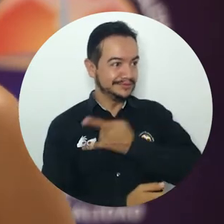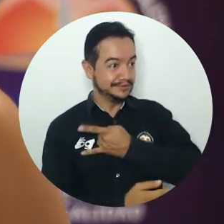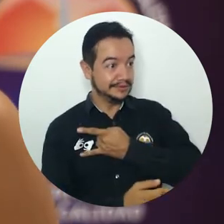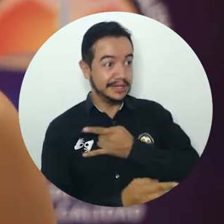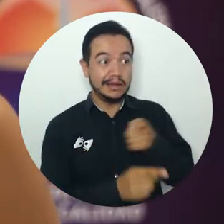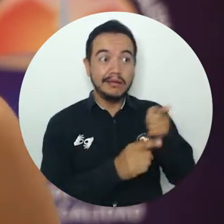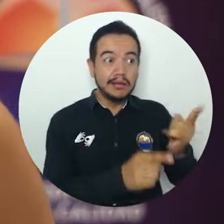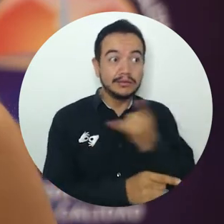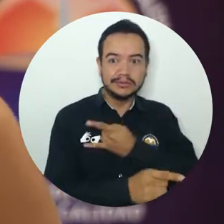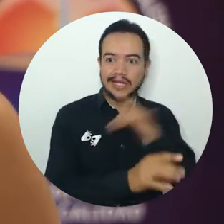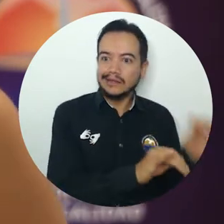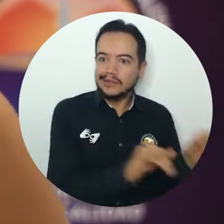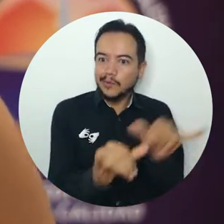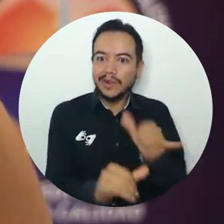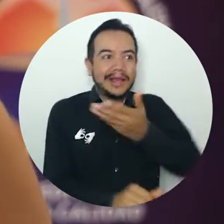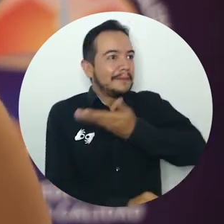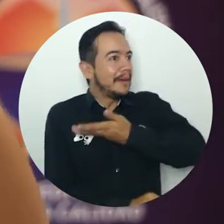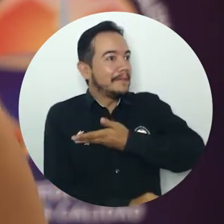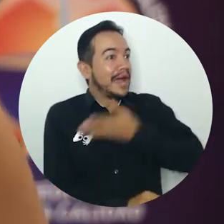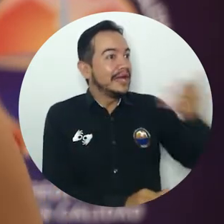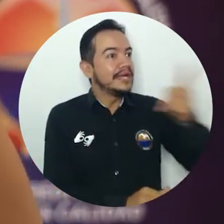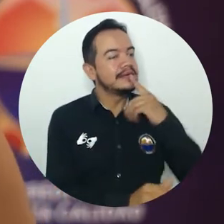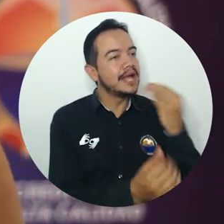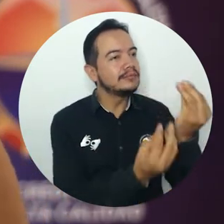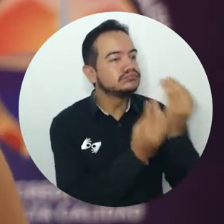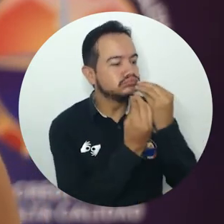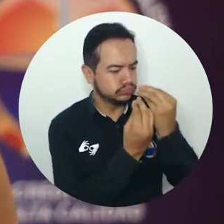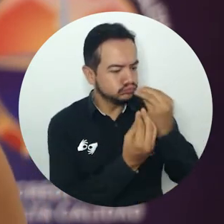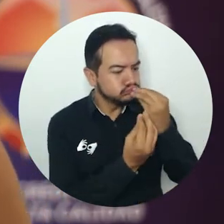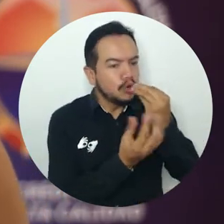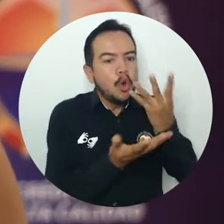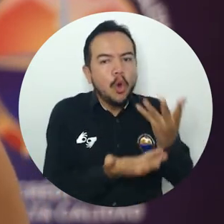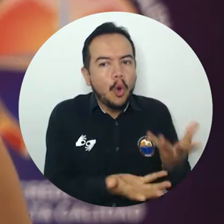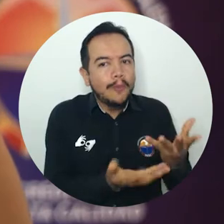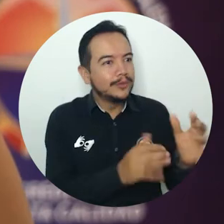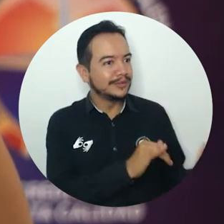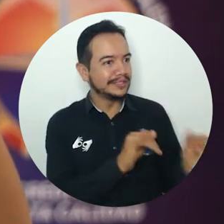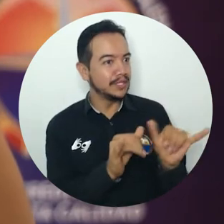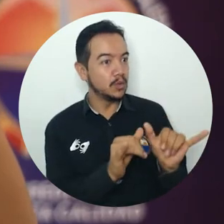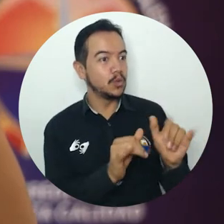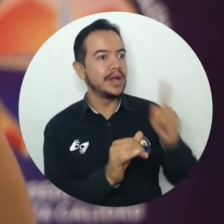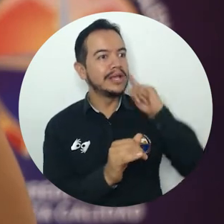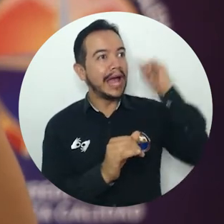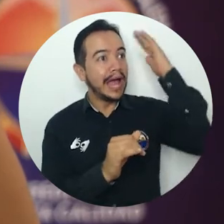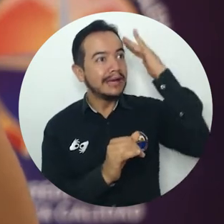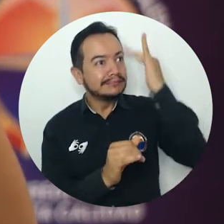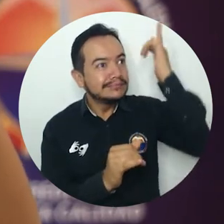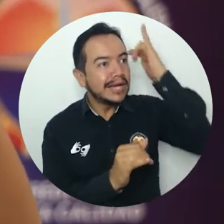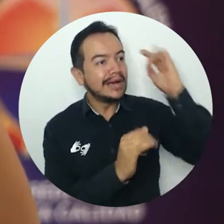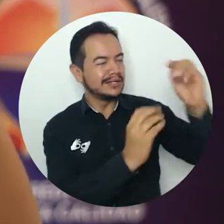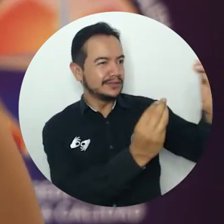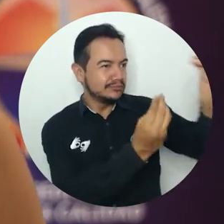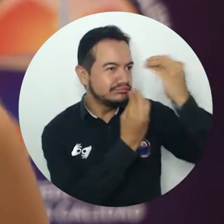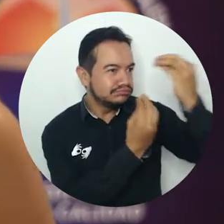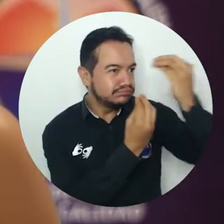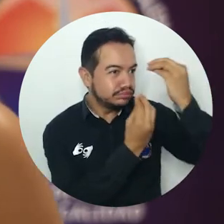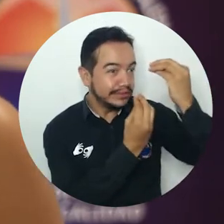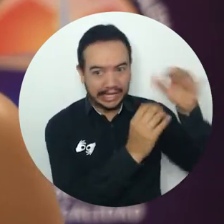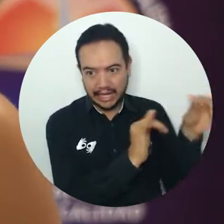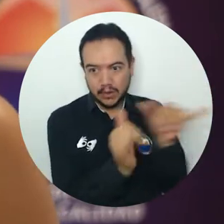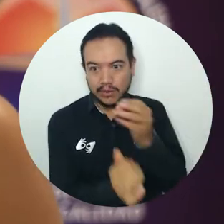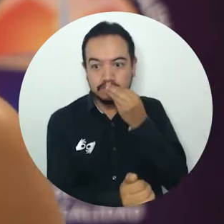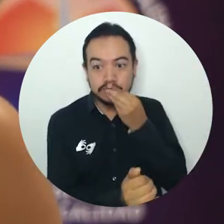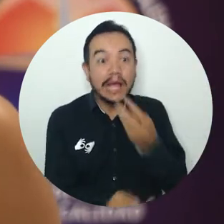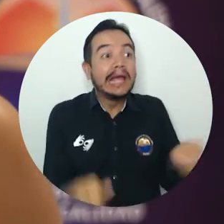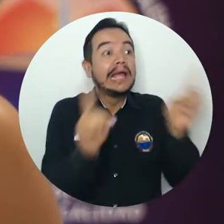mater, madre que nos alimenta y de esa manera lo hace no solamente a nivel académico, a nivel de formación,